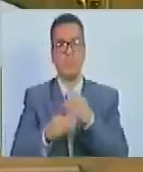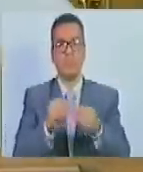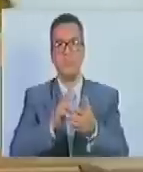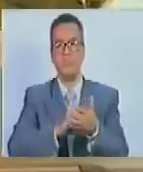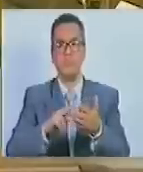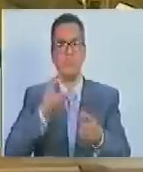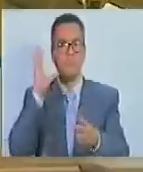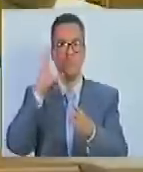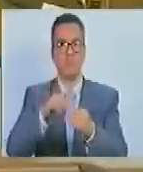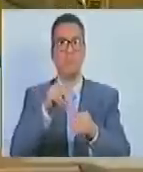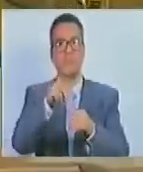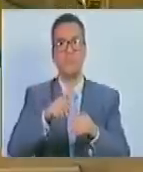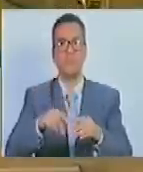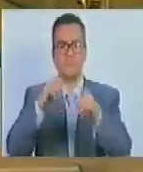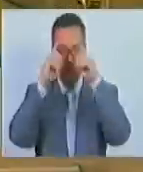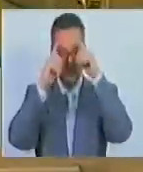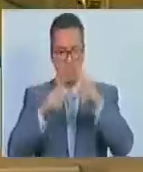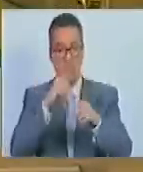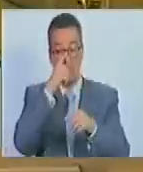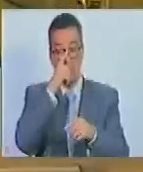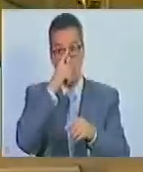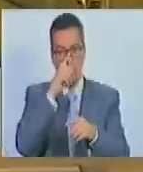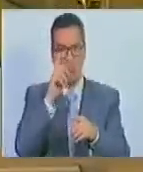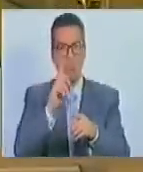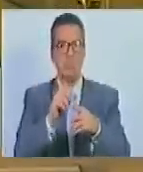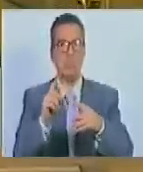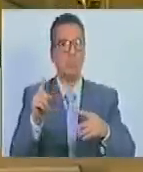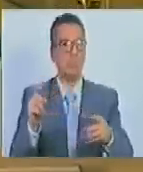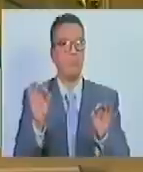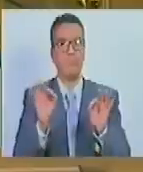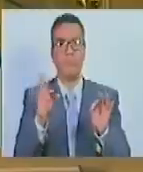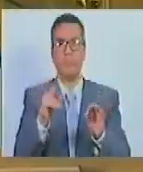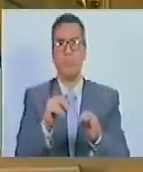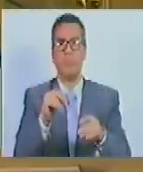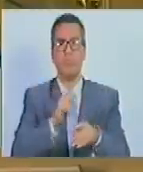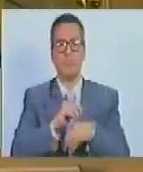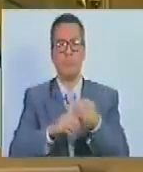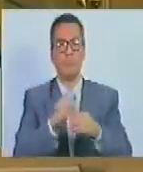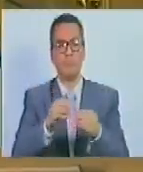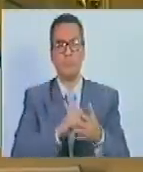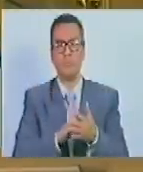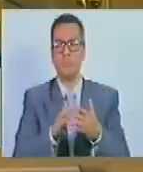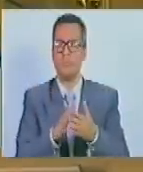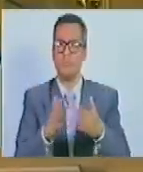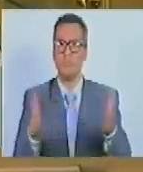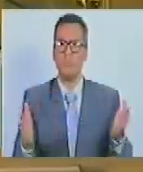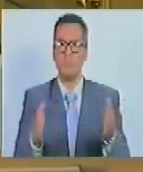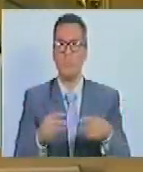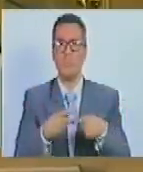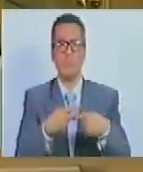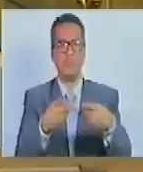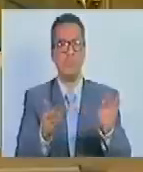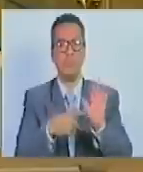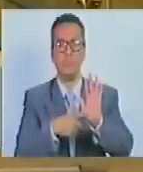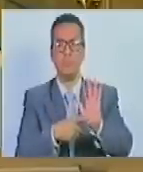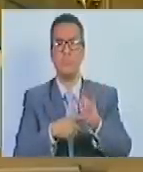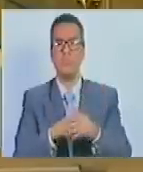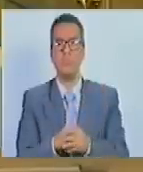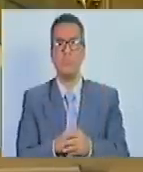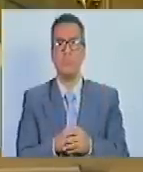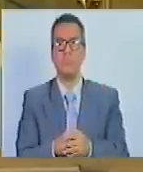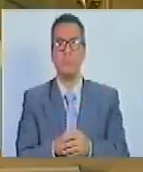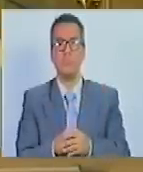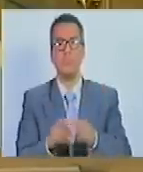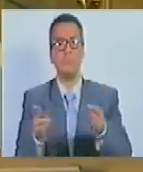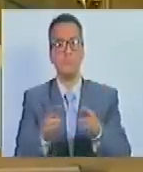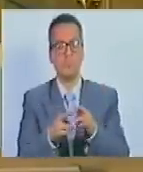los resultados definitivos. Once. No hacer la respectiva y amplia publicidad a los fines de la